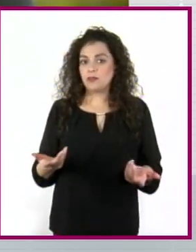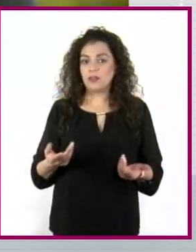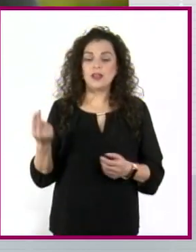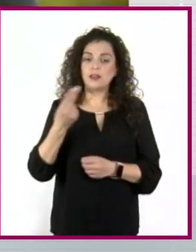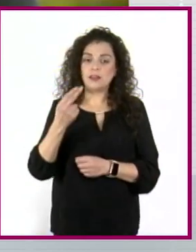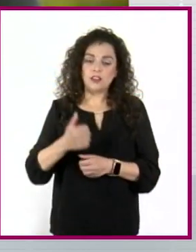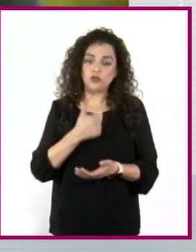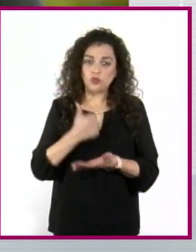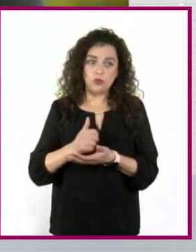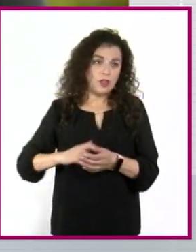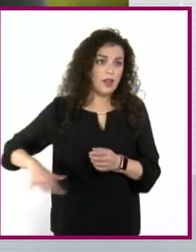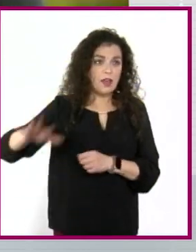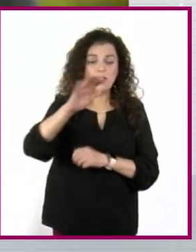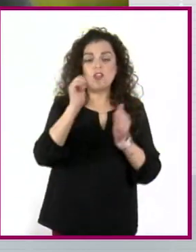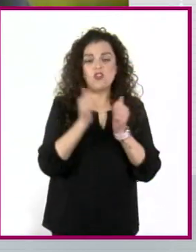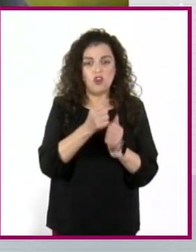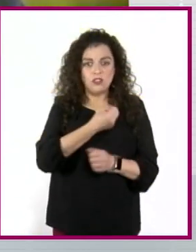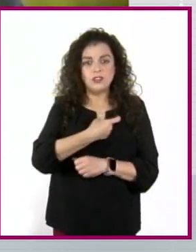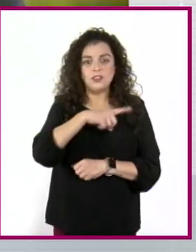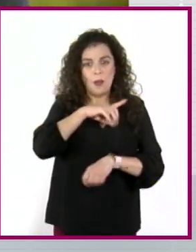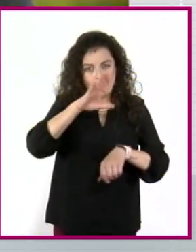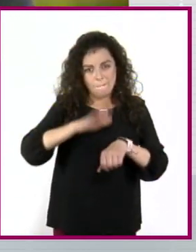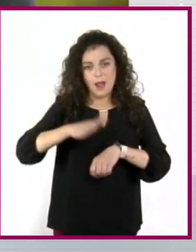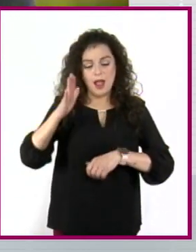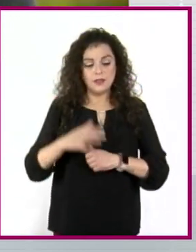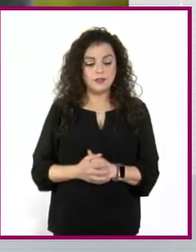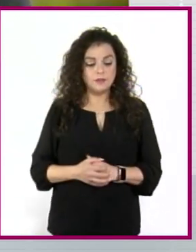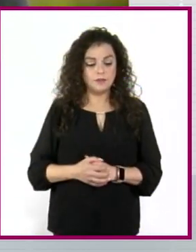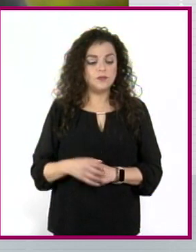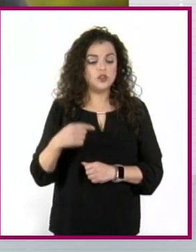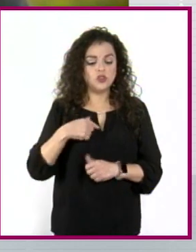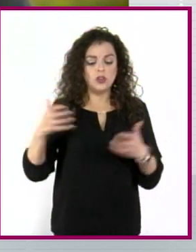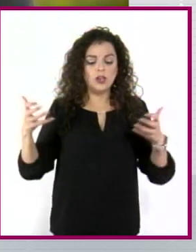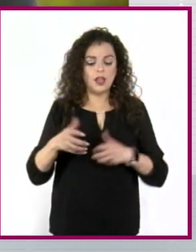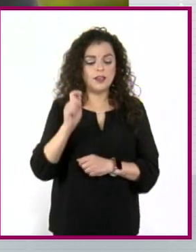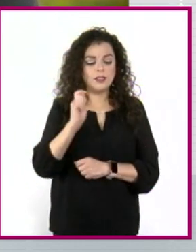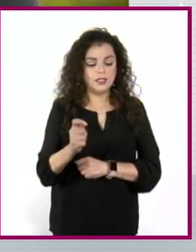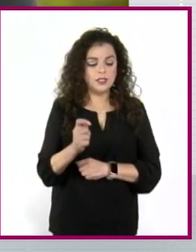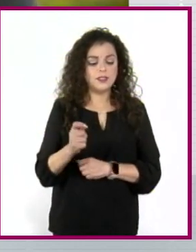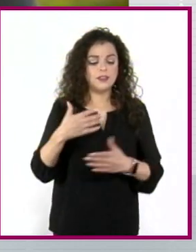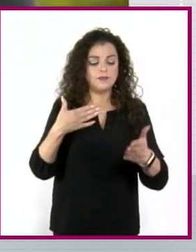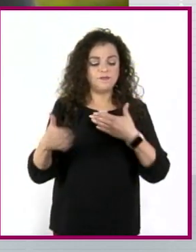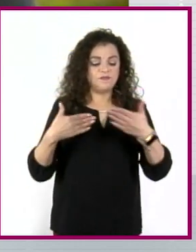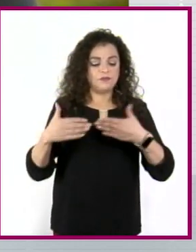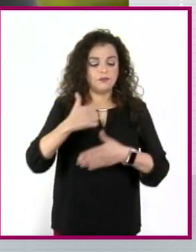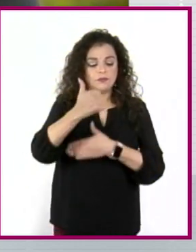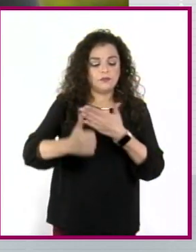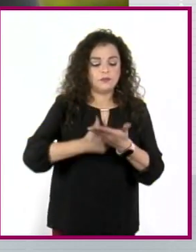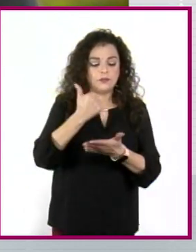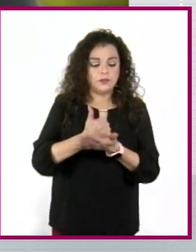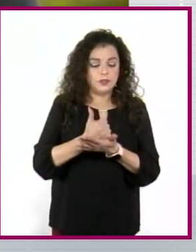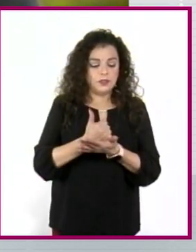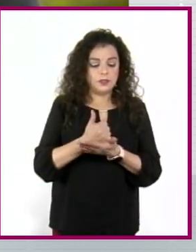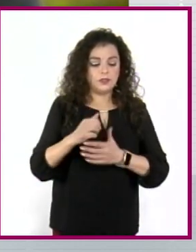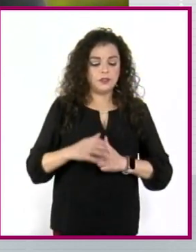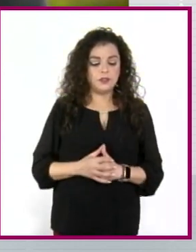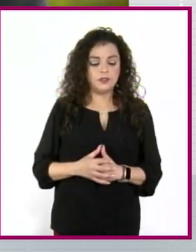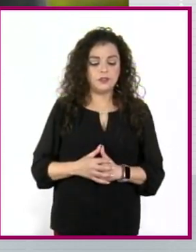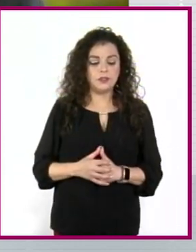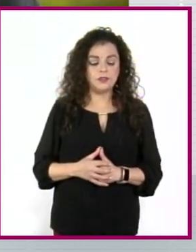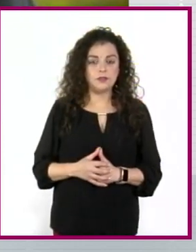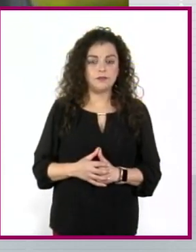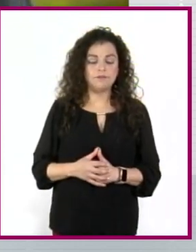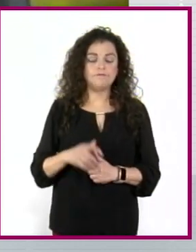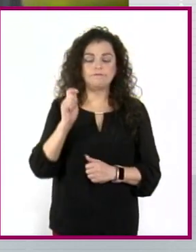sana. Lo que yo hago en mi colectivo, se llama Camina a Ciudad, es justamente hacer